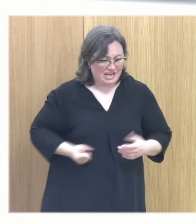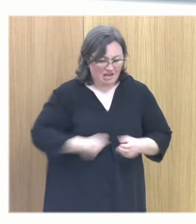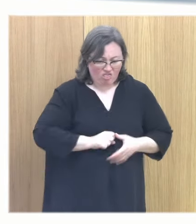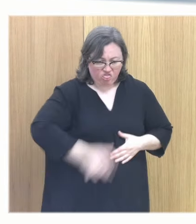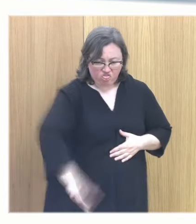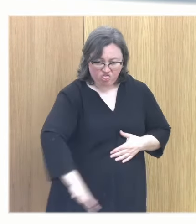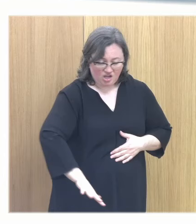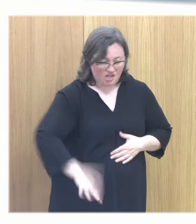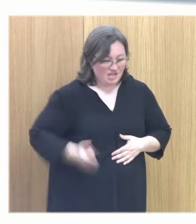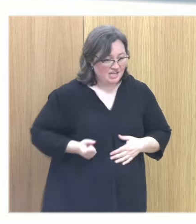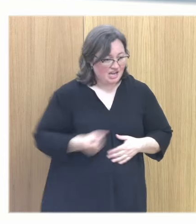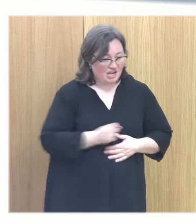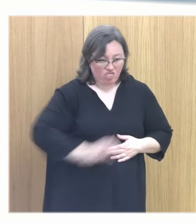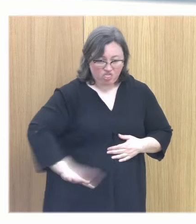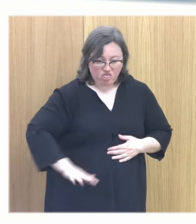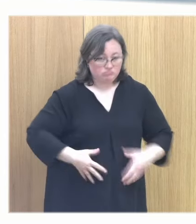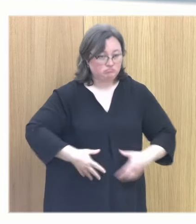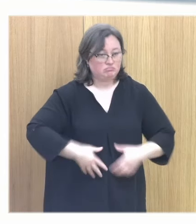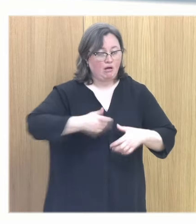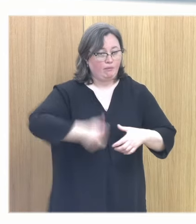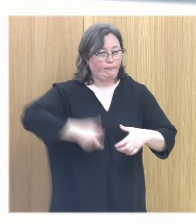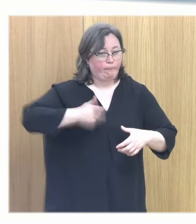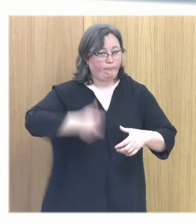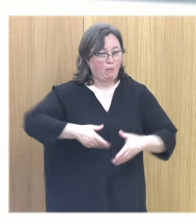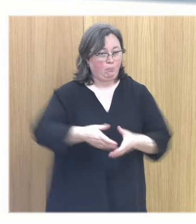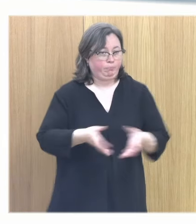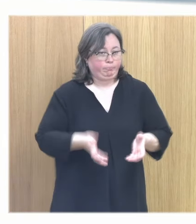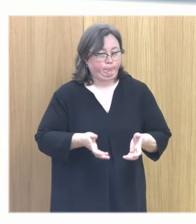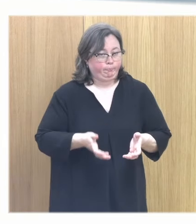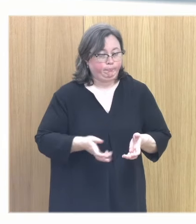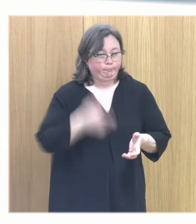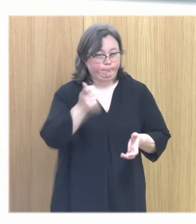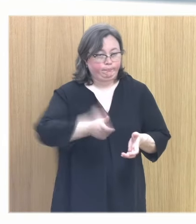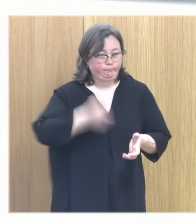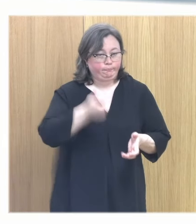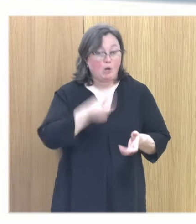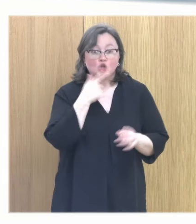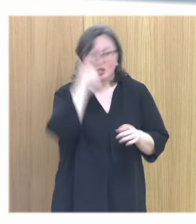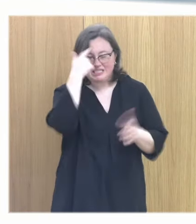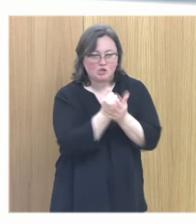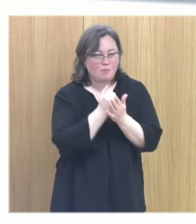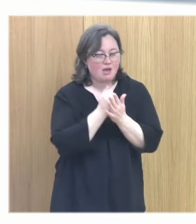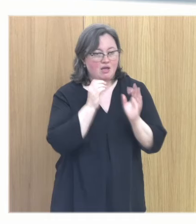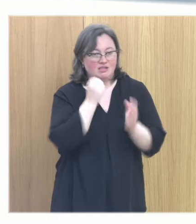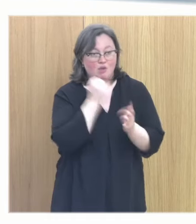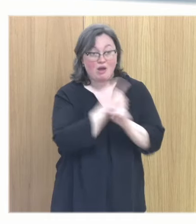y llevar la caca encima durante todo el día que sólo se da con una historia de trauma complejo